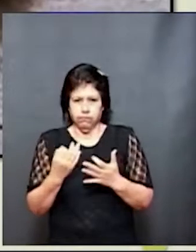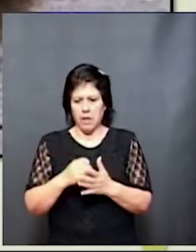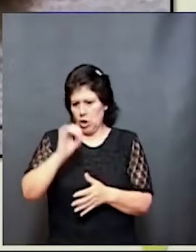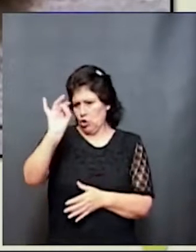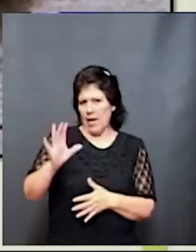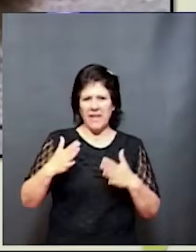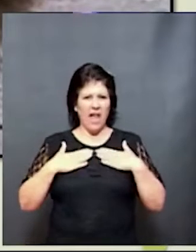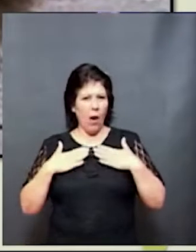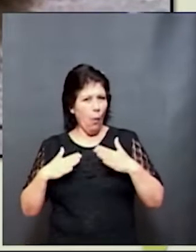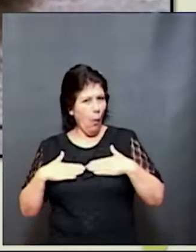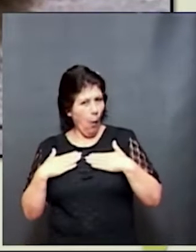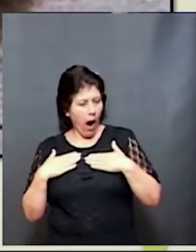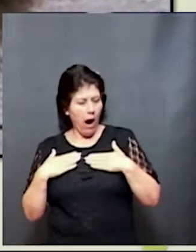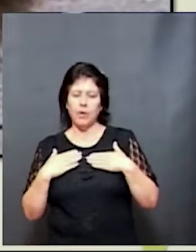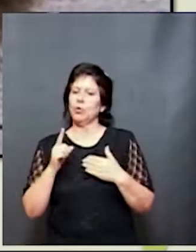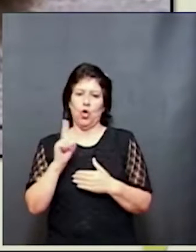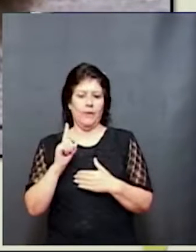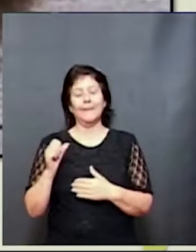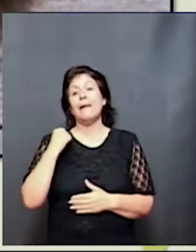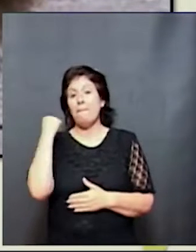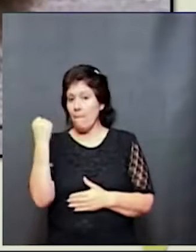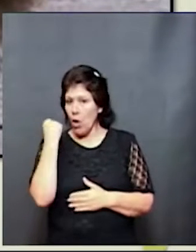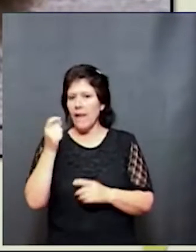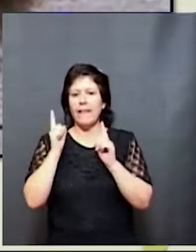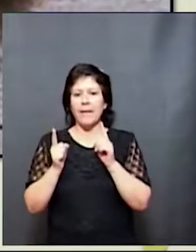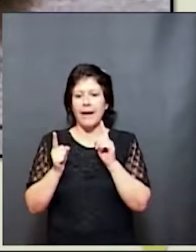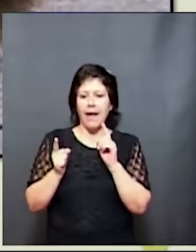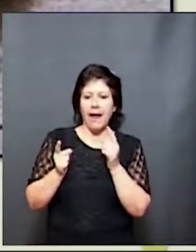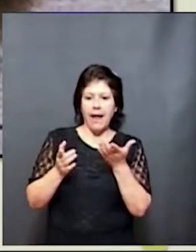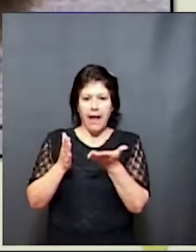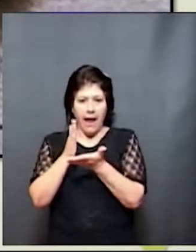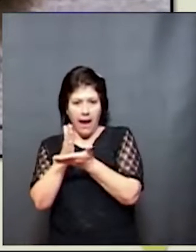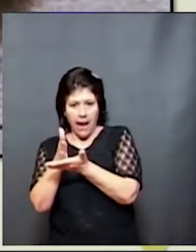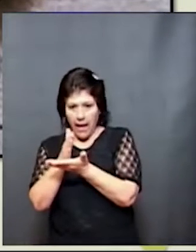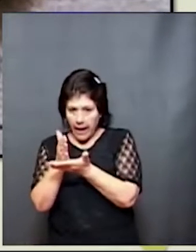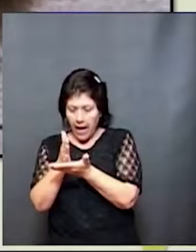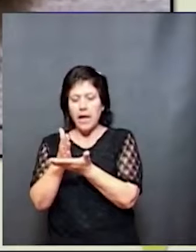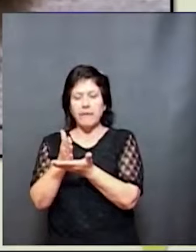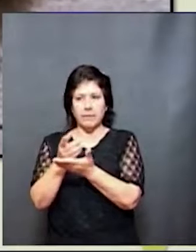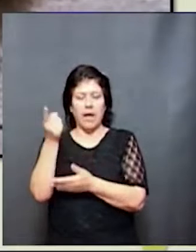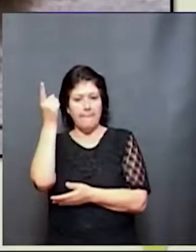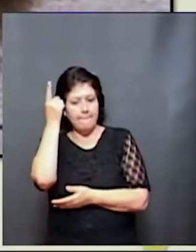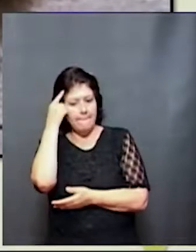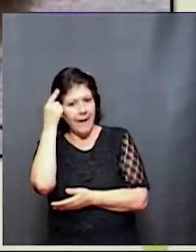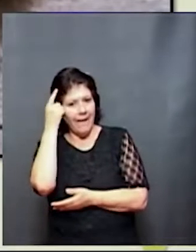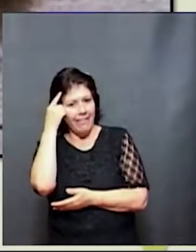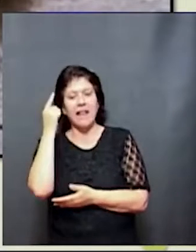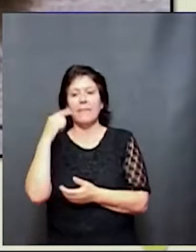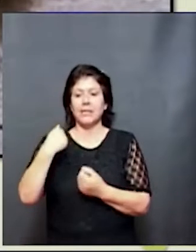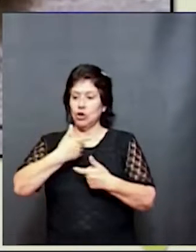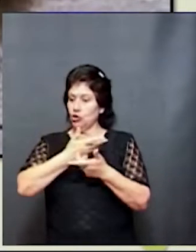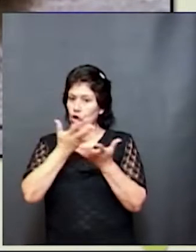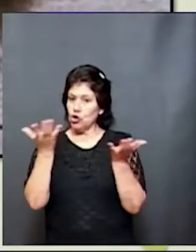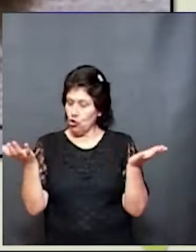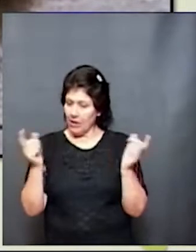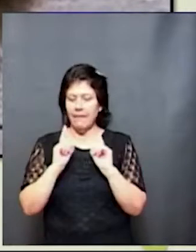físico, sino es muy importante que el equilibrio se dé en lo mental y en aspectos sociales. O sea, así